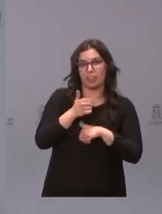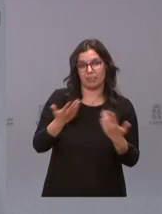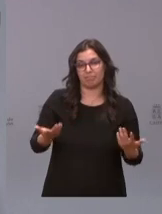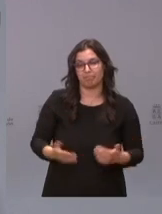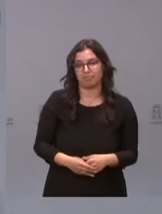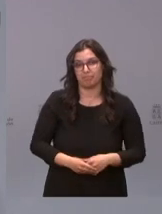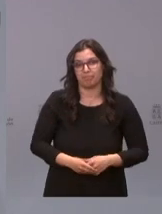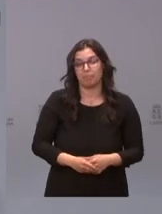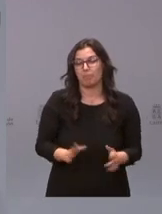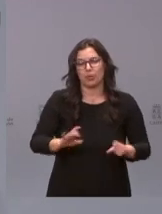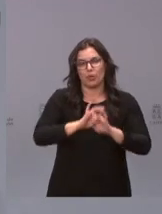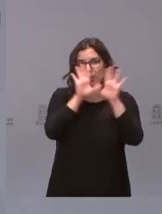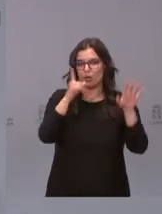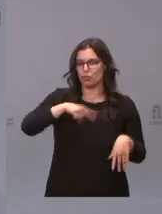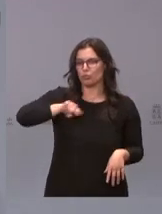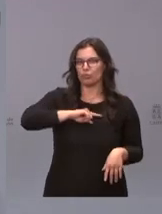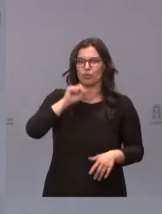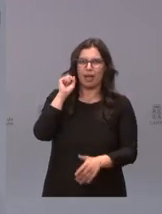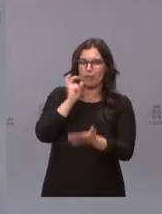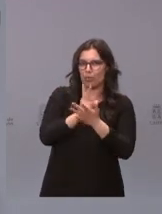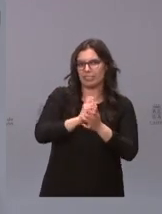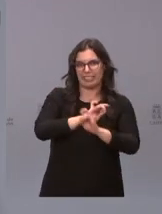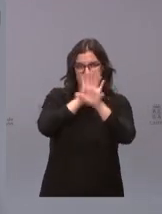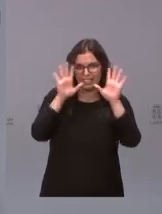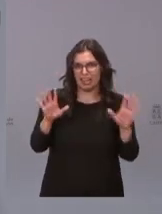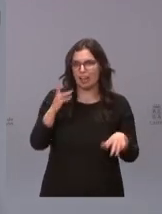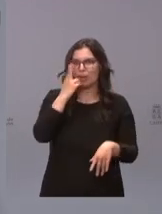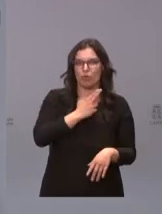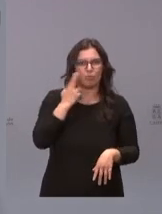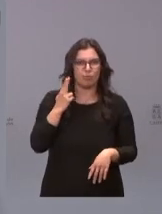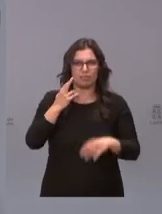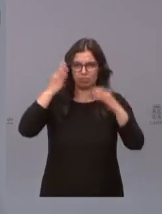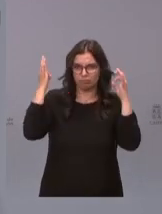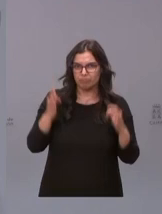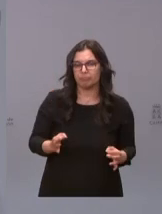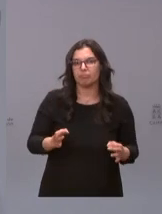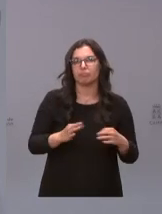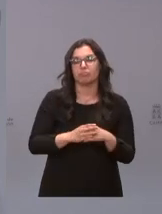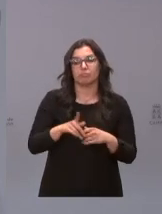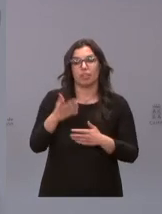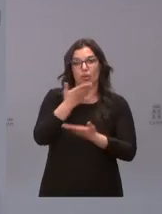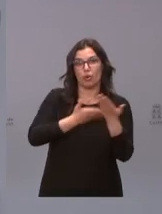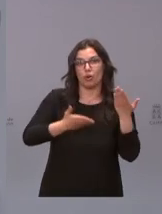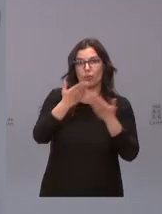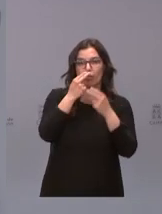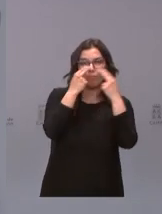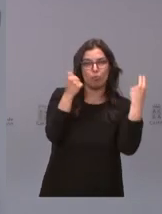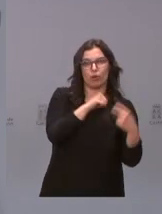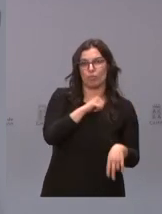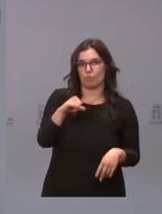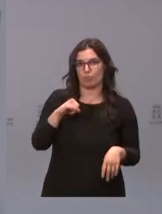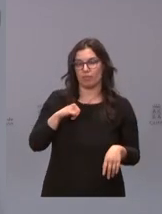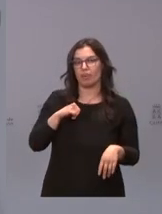pero desde luego nuestra apuesta es clara nuestro compromiso es firme en esa colaboración público-privada